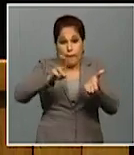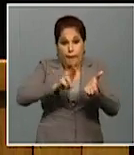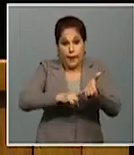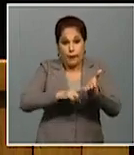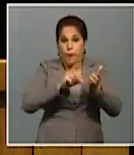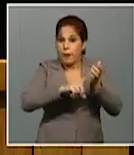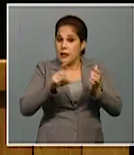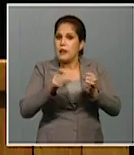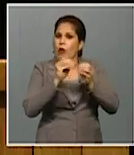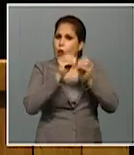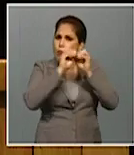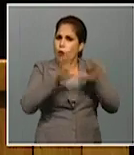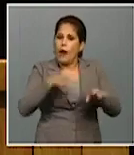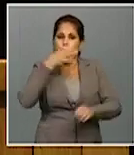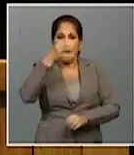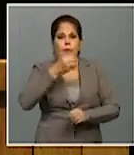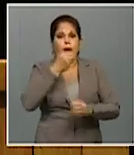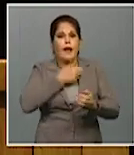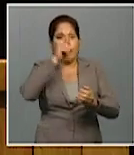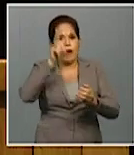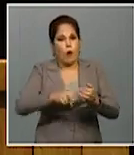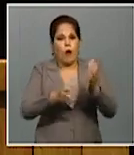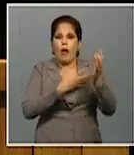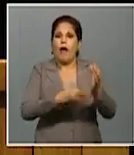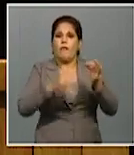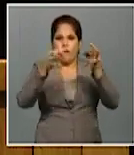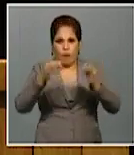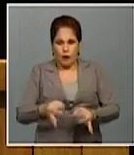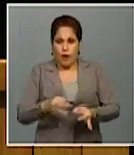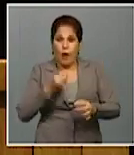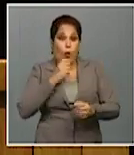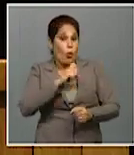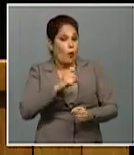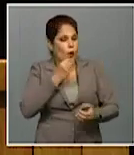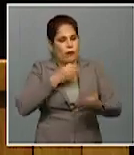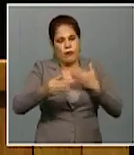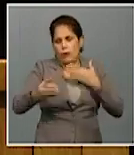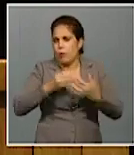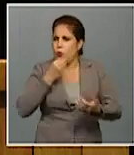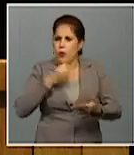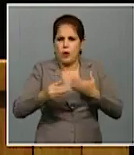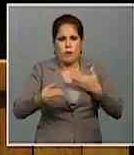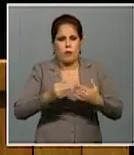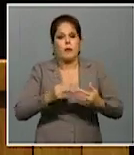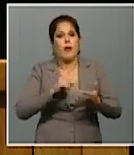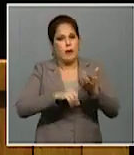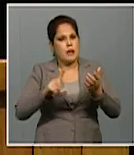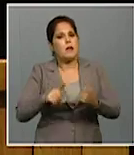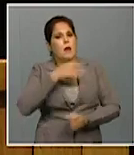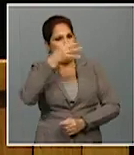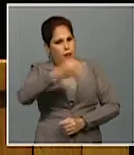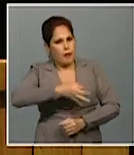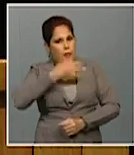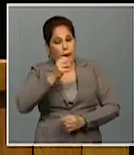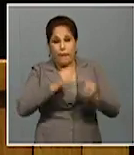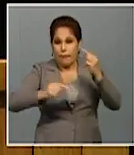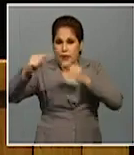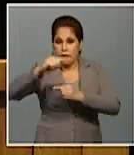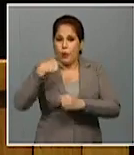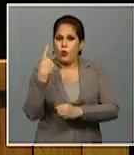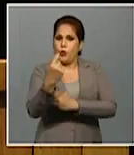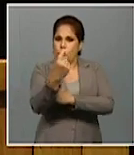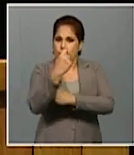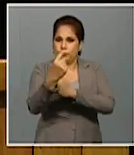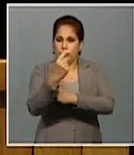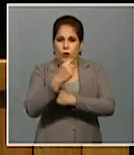estará convocada siempre a decir y evaluar la verdad por dura que sea o parezca. En ese principio hemos sido educados